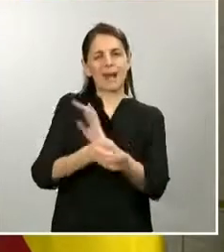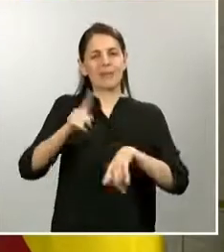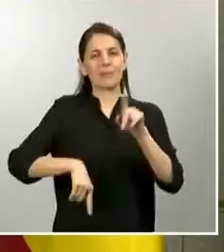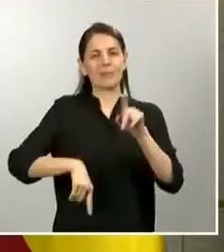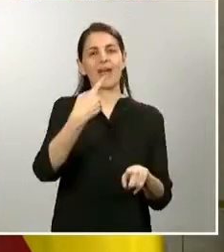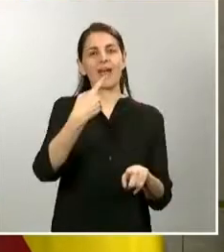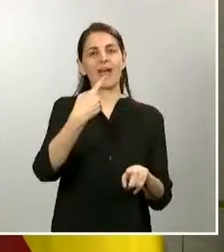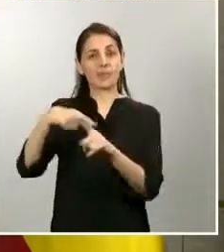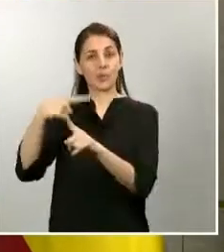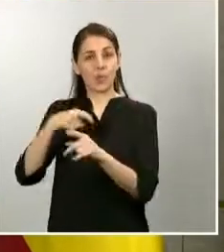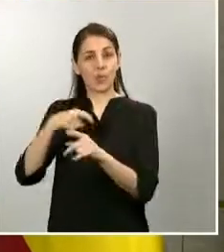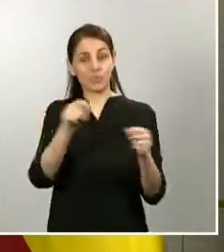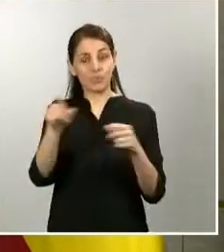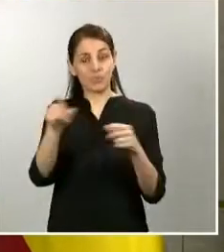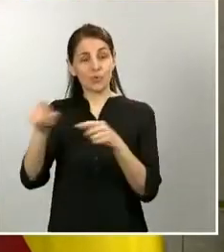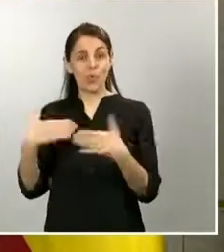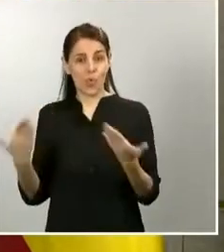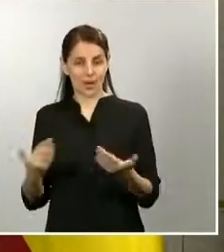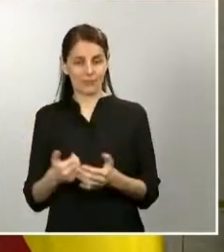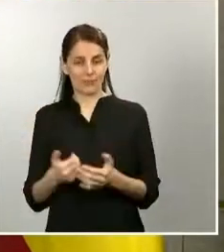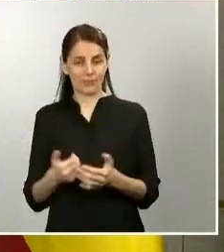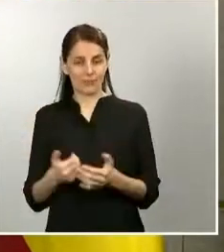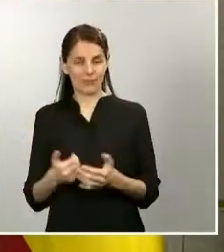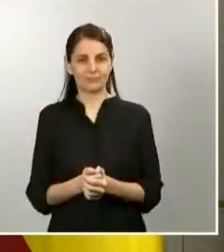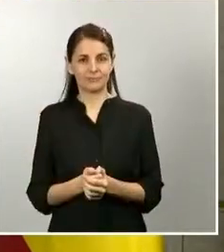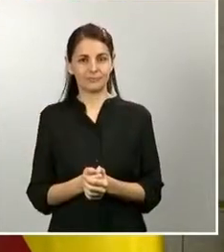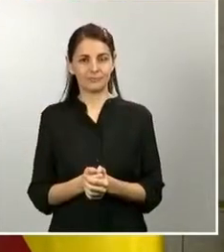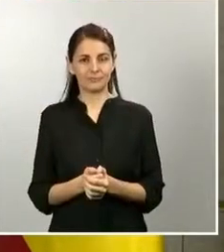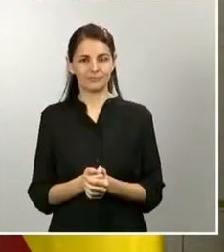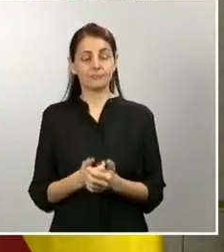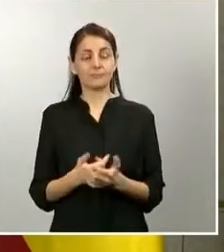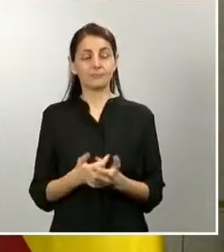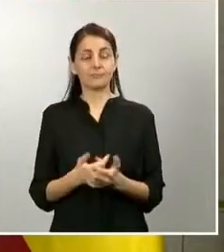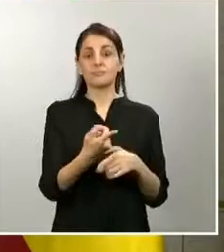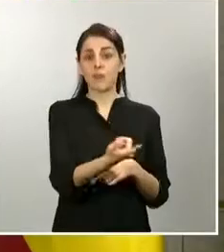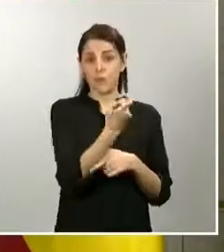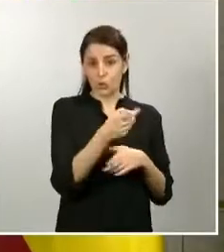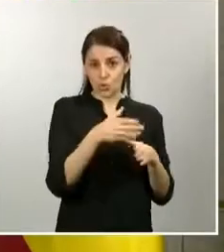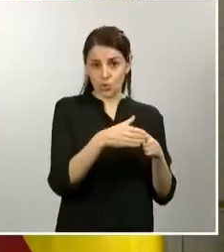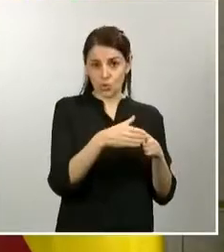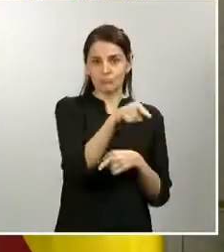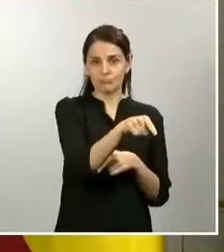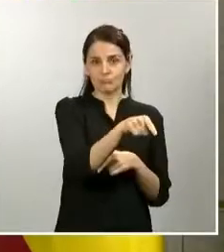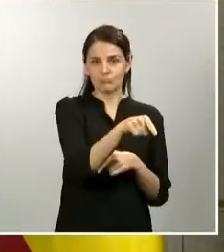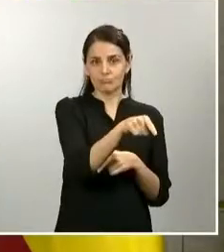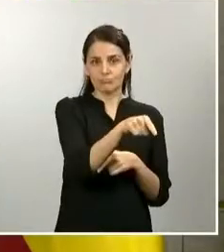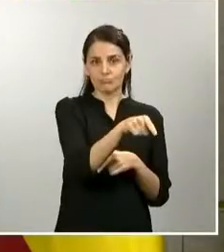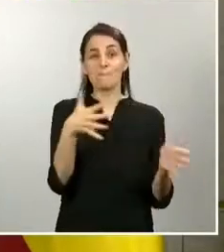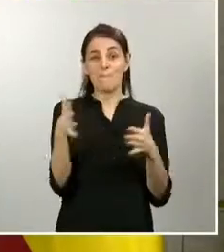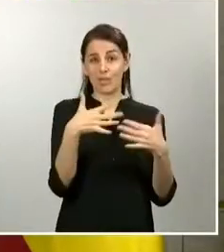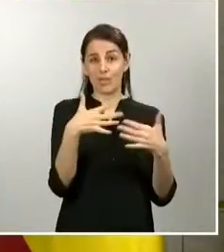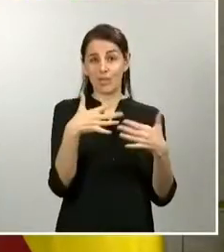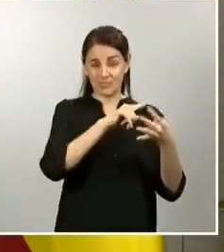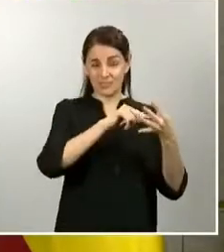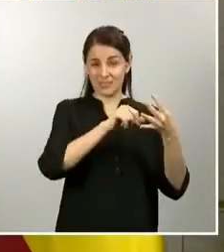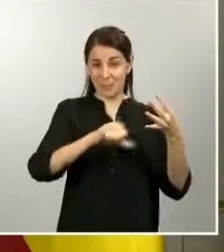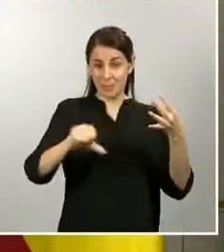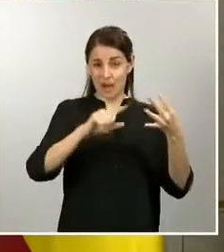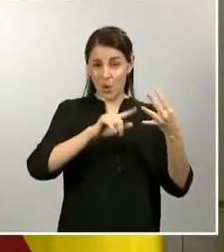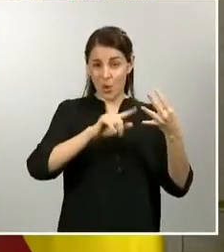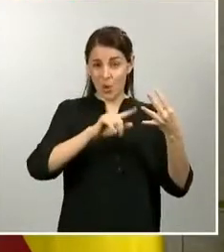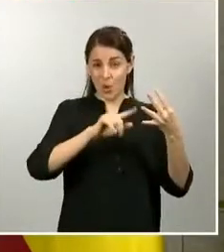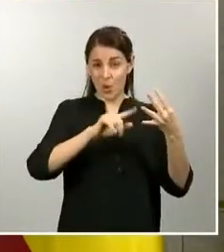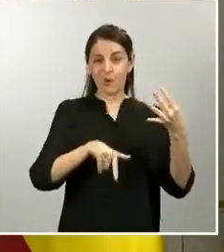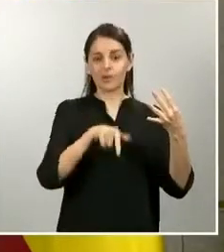transportando. De media, en el sistema portuario, en la última semana de marzo, el nivel de reducción de mercancías transportadas fue del